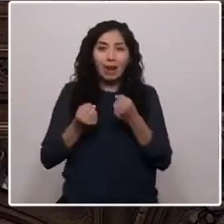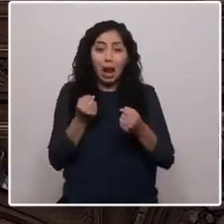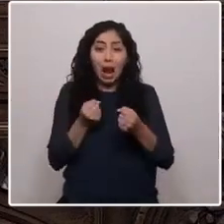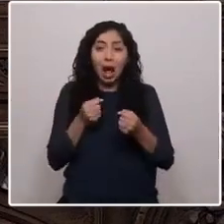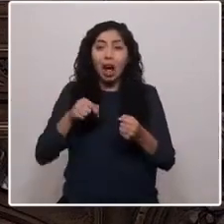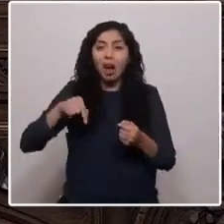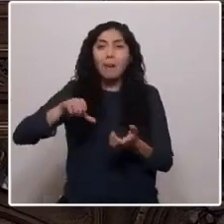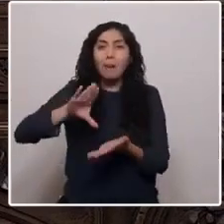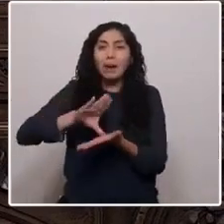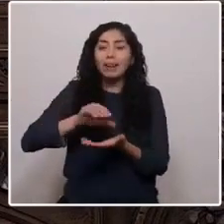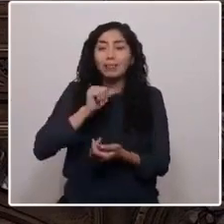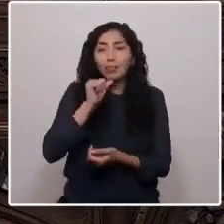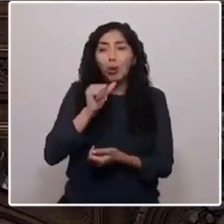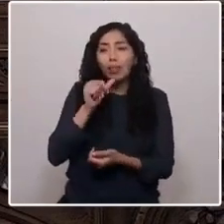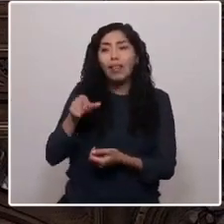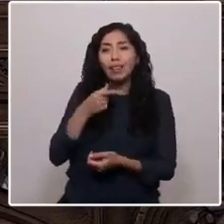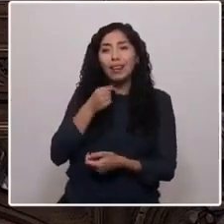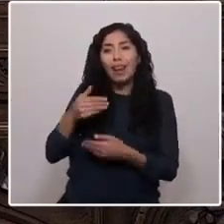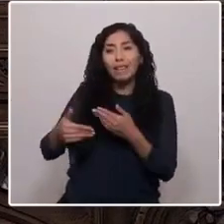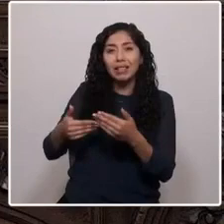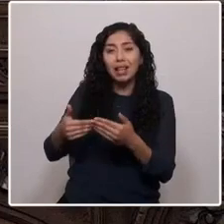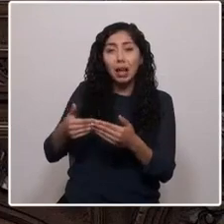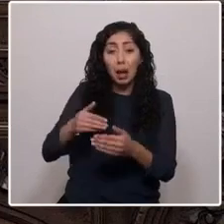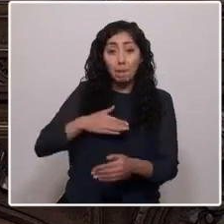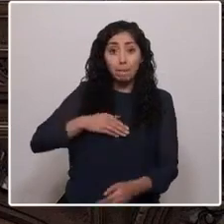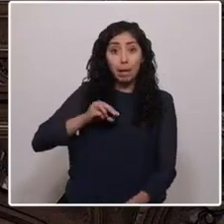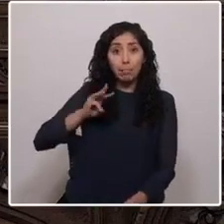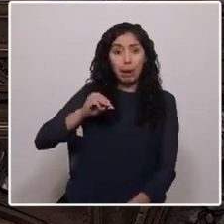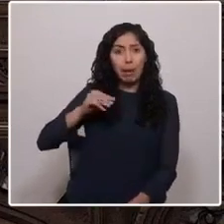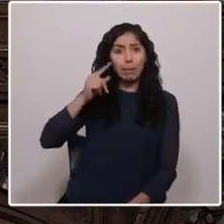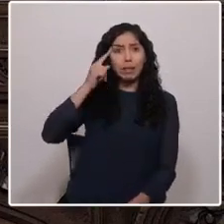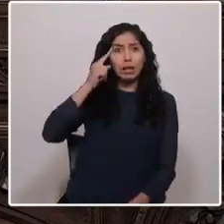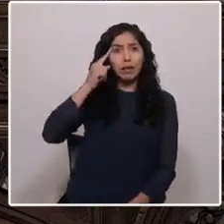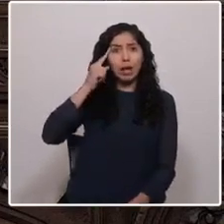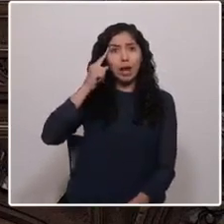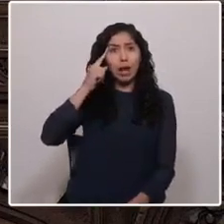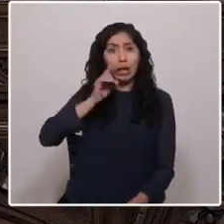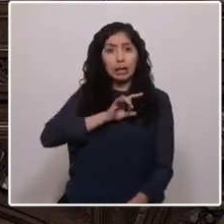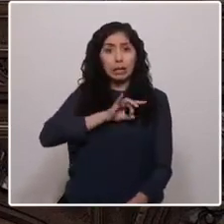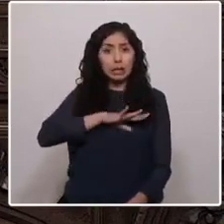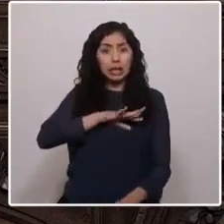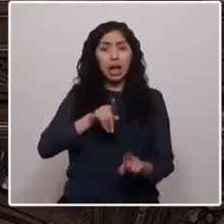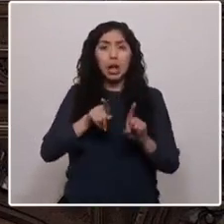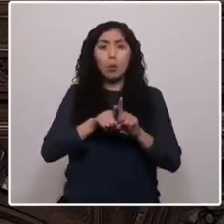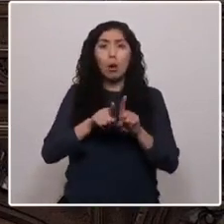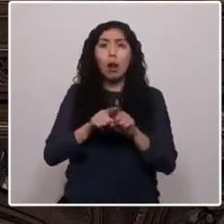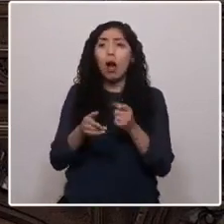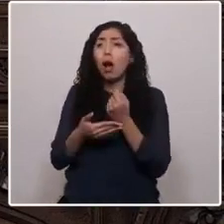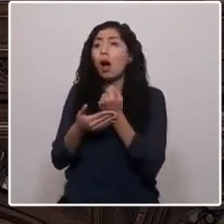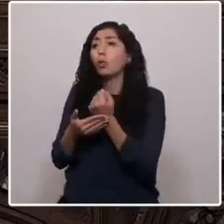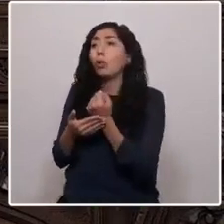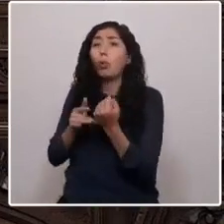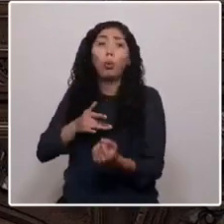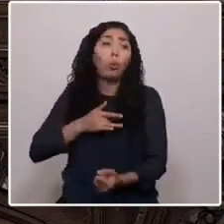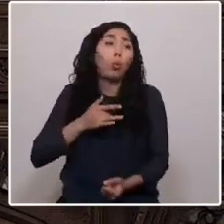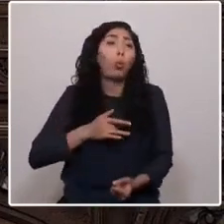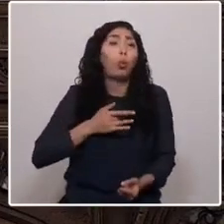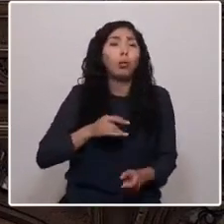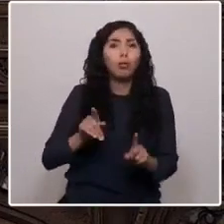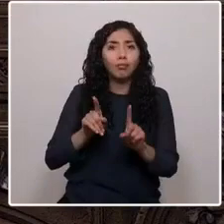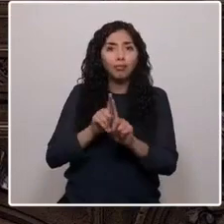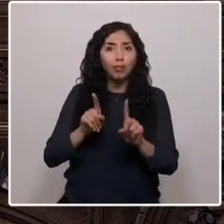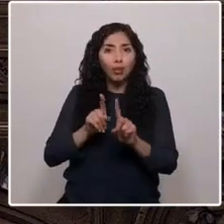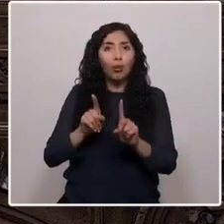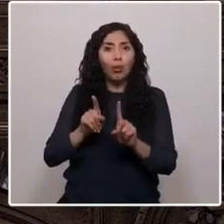Ella pensaba que al pueblo de Chile no había que llevarle el arte de manera paternalista, sino que él debía crear su